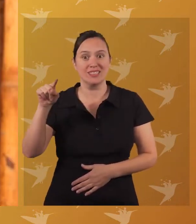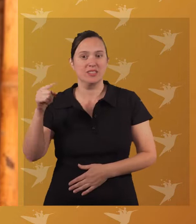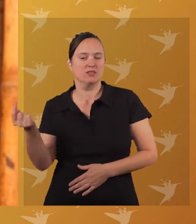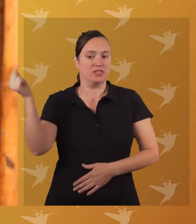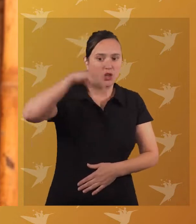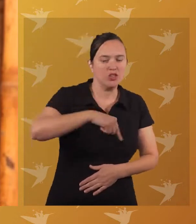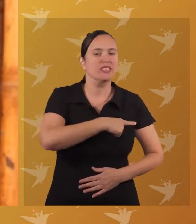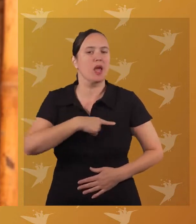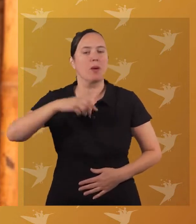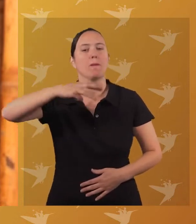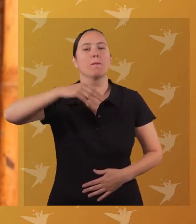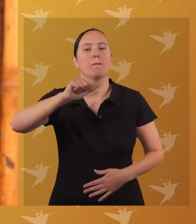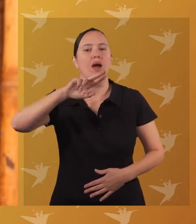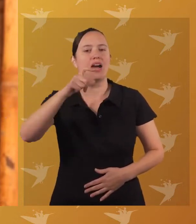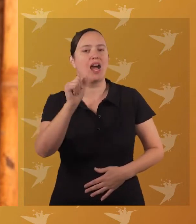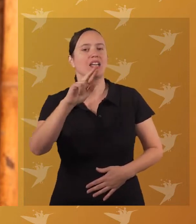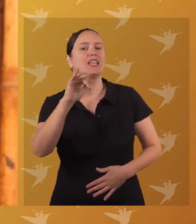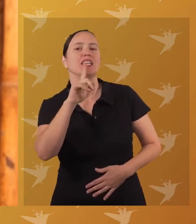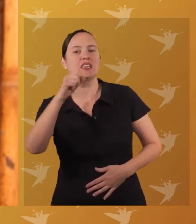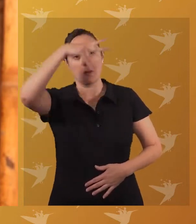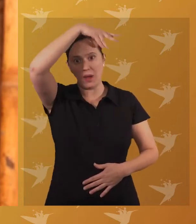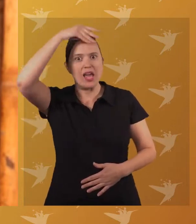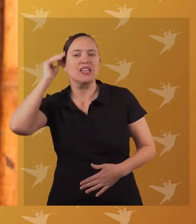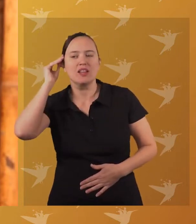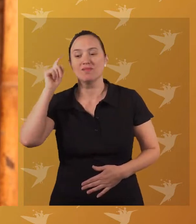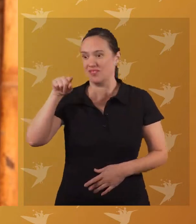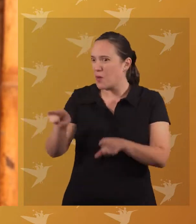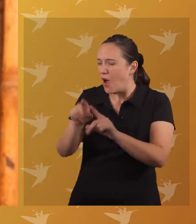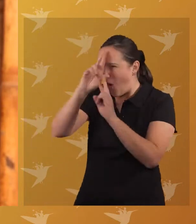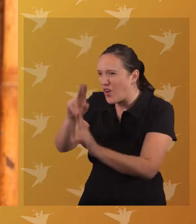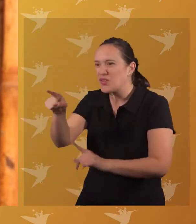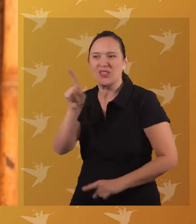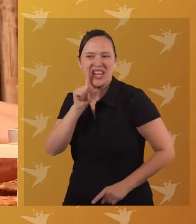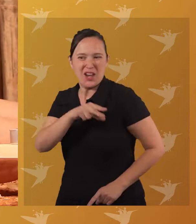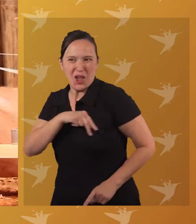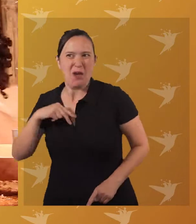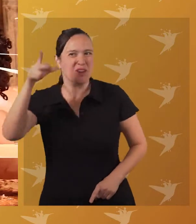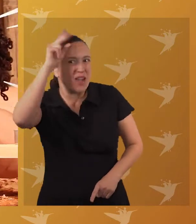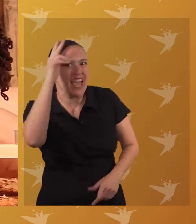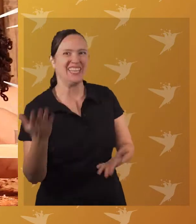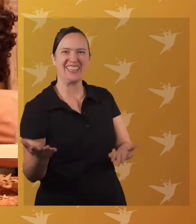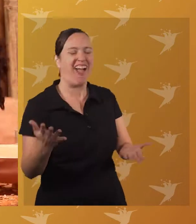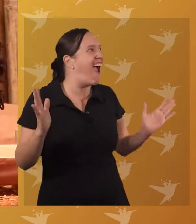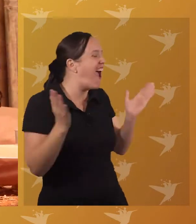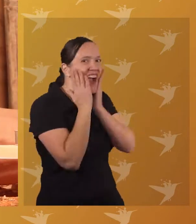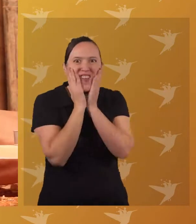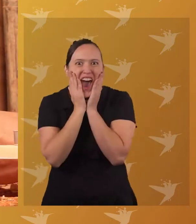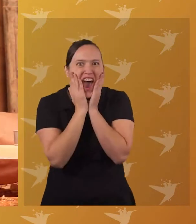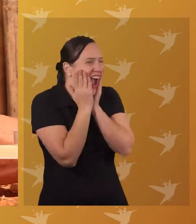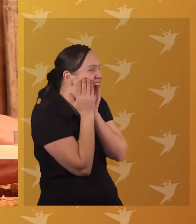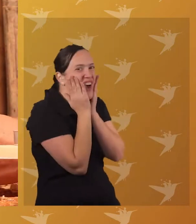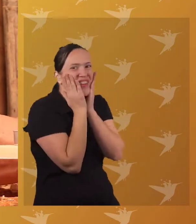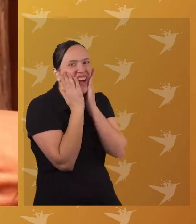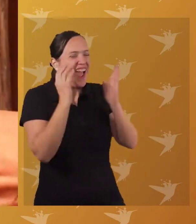tierras se llamaba Margarita Llegó honor a ella Tú llevas su nombre ¡Oh! ¡Ay,